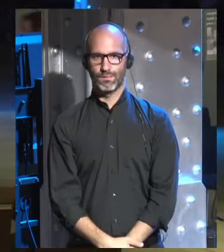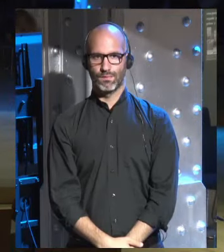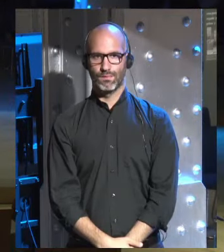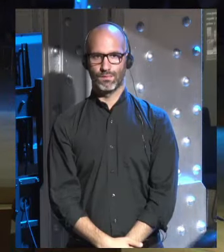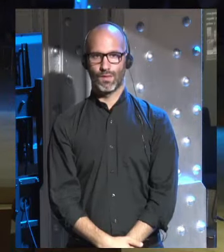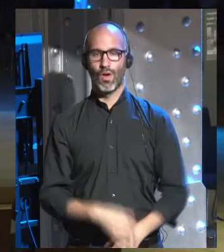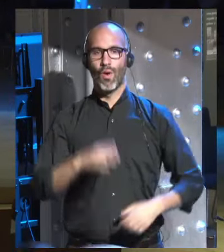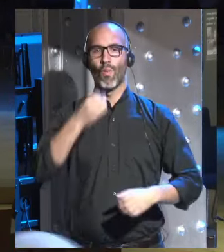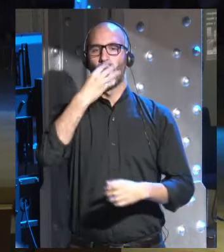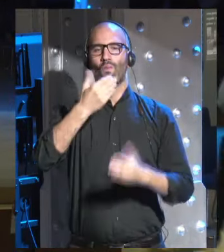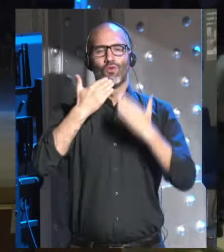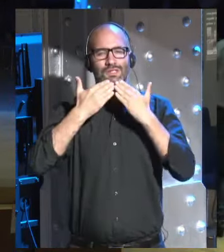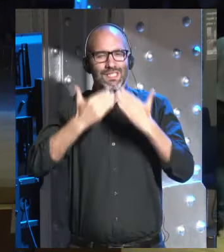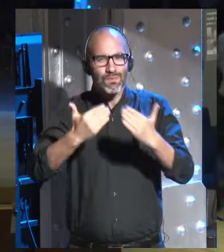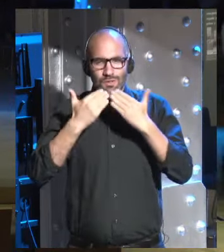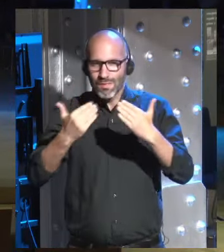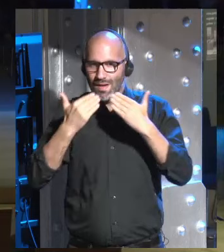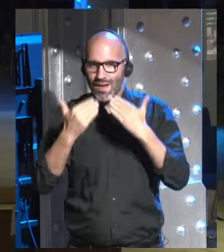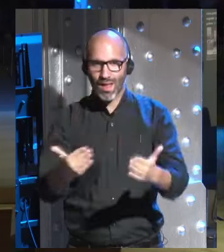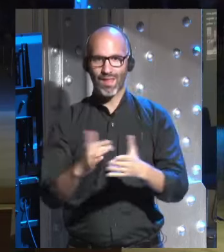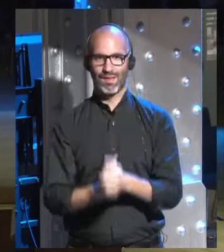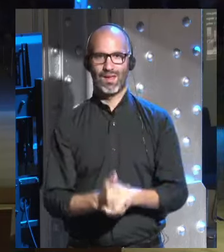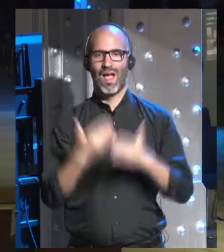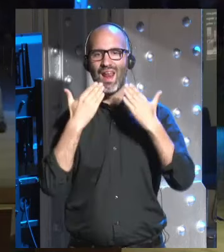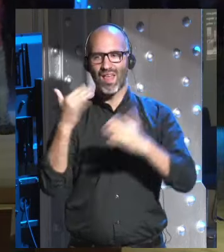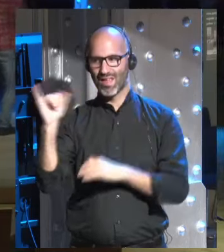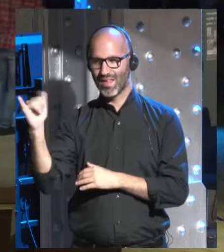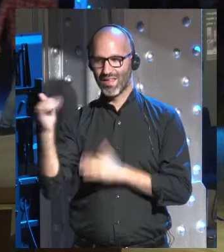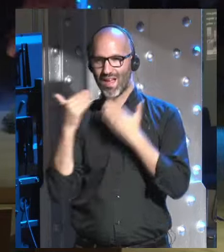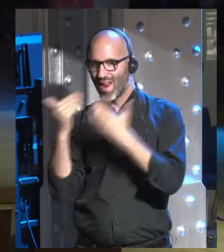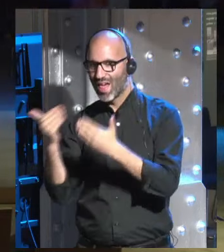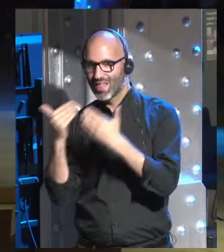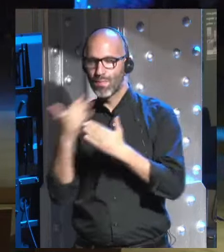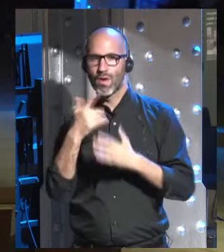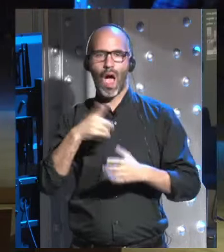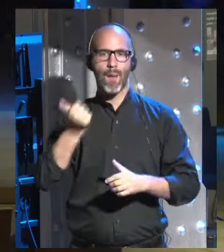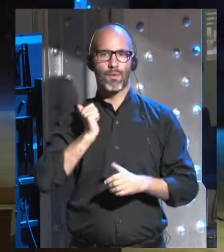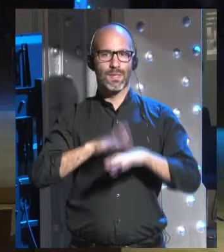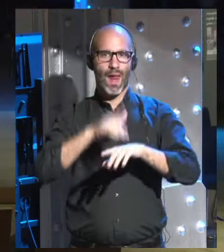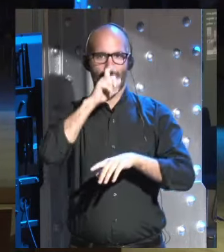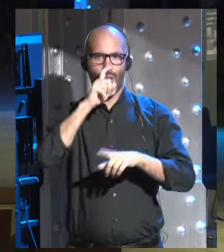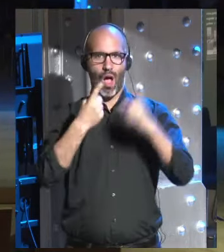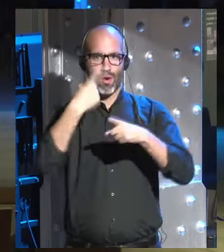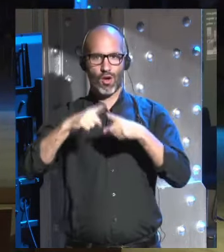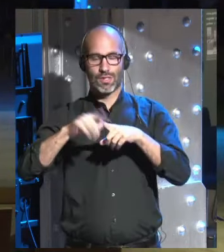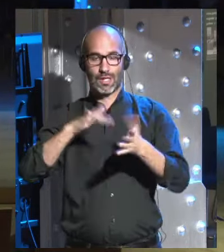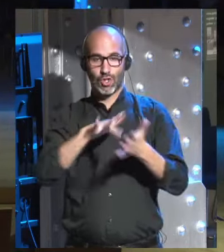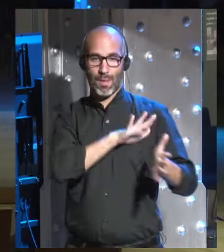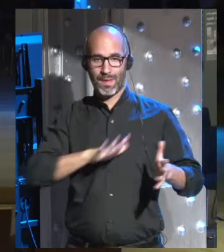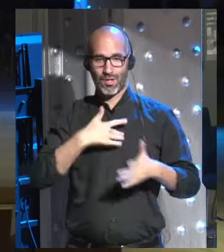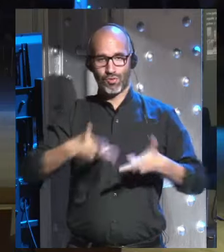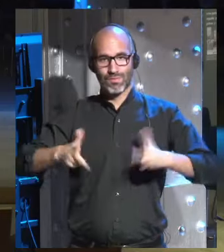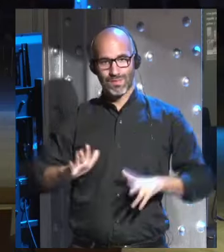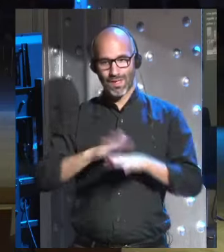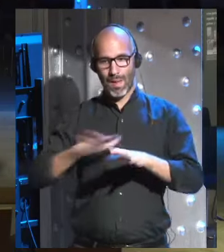bueno muchísimas muchísimas gracias a Harari voy a aprovechar para recordar unas cuantas cosas mientras que me voy sentando y vamos colocando la